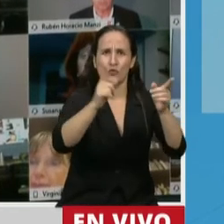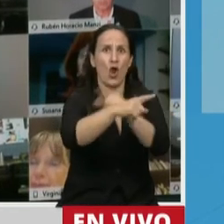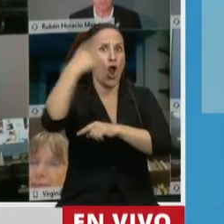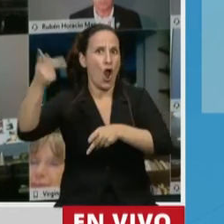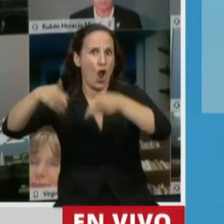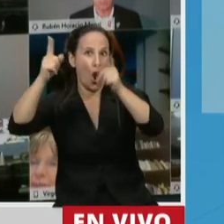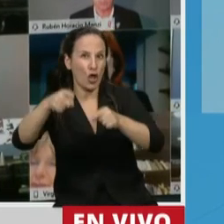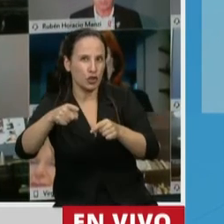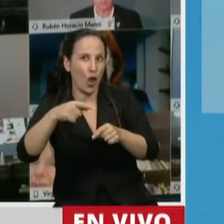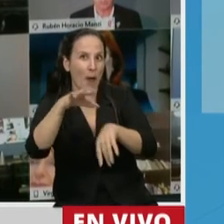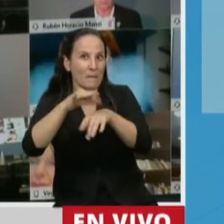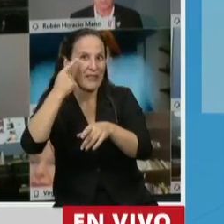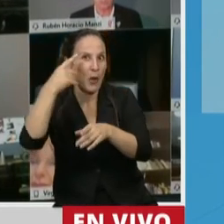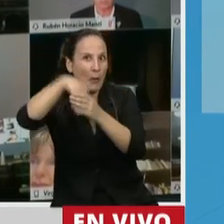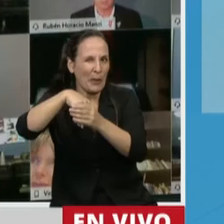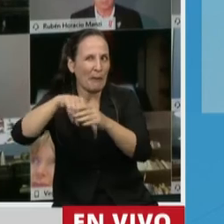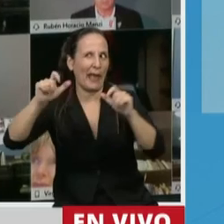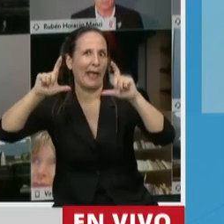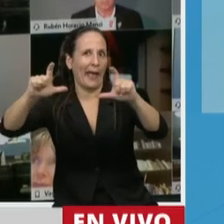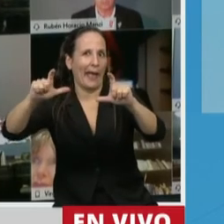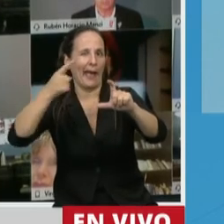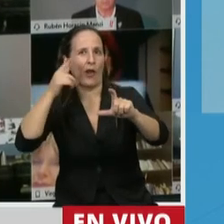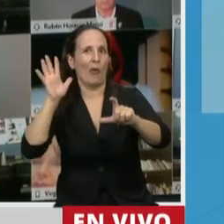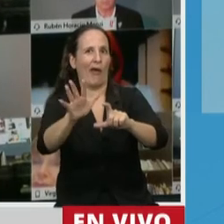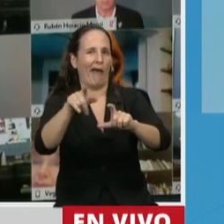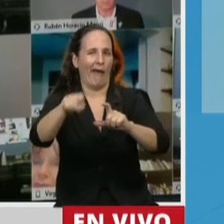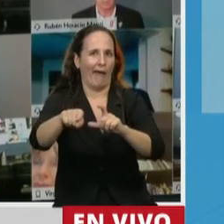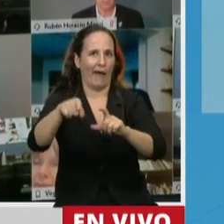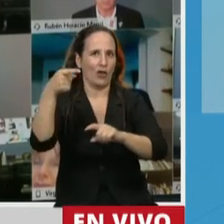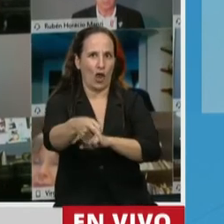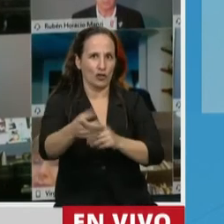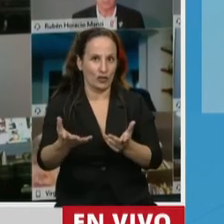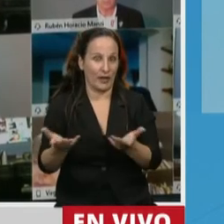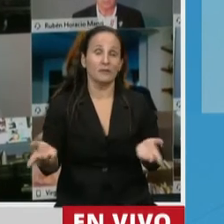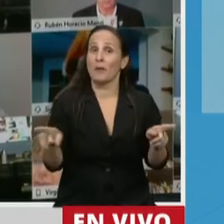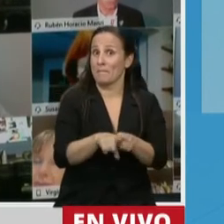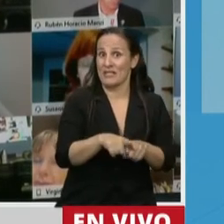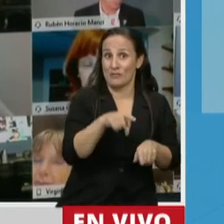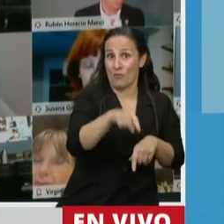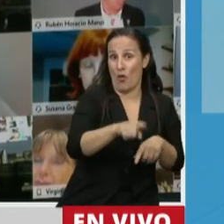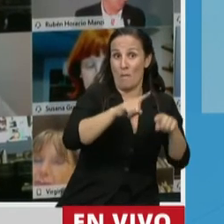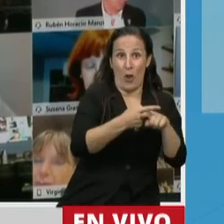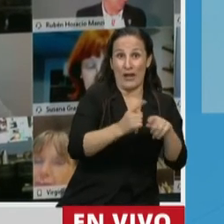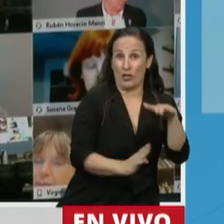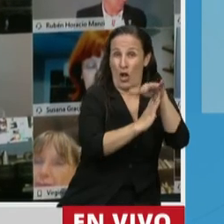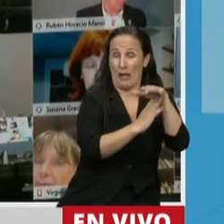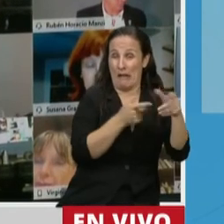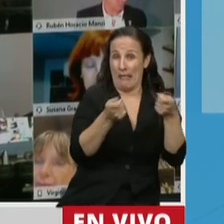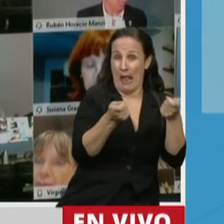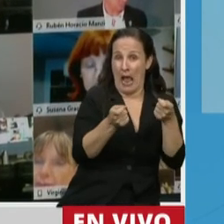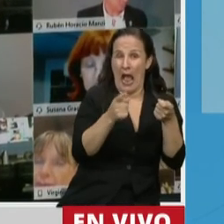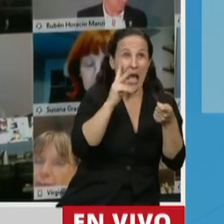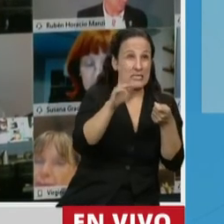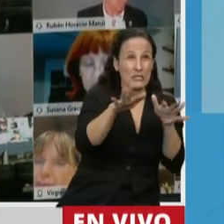cuelgan notas intimidantes para que se muden. Como hay funcionarios y dirigentes políticos y sociales que frente a la